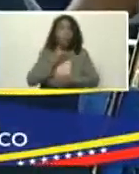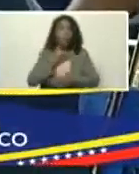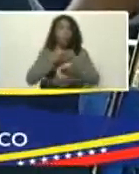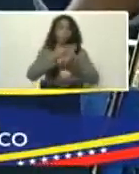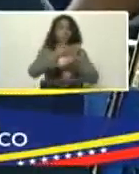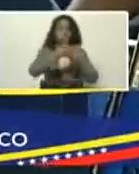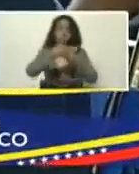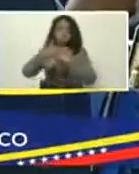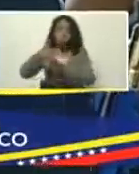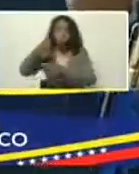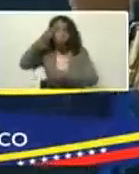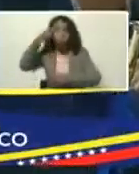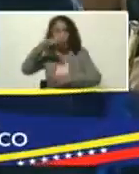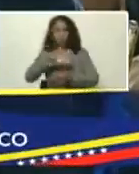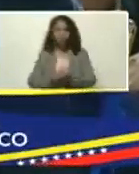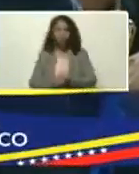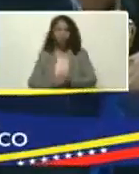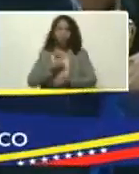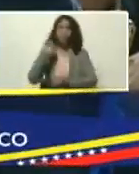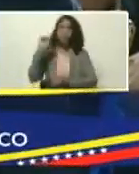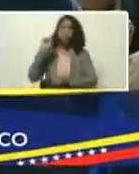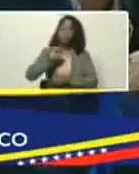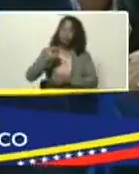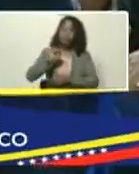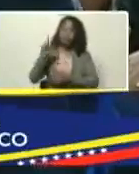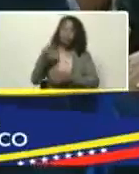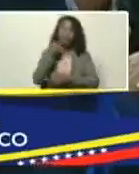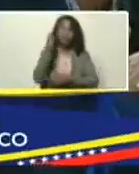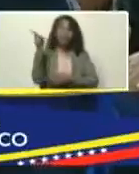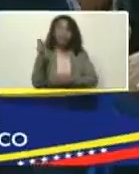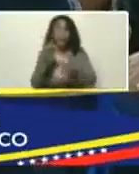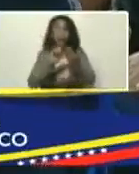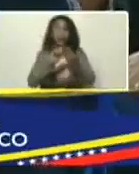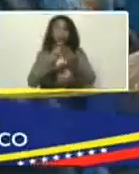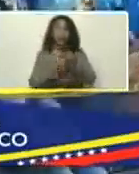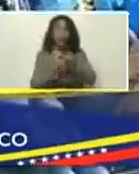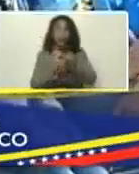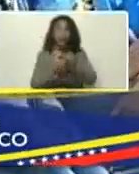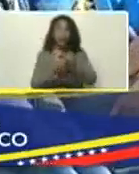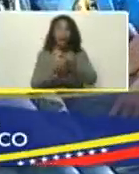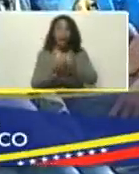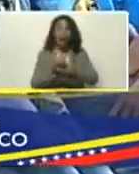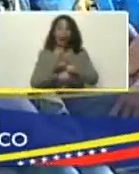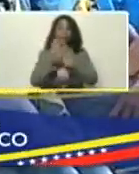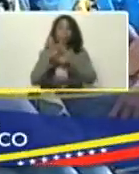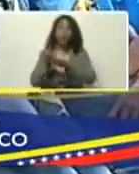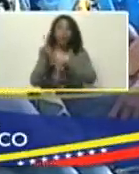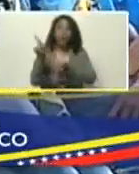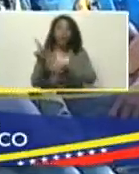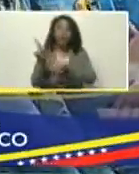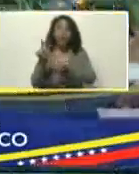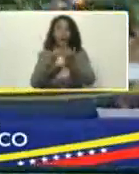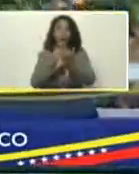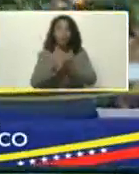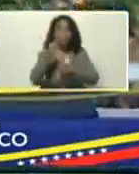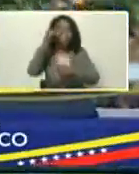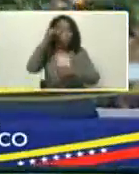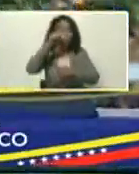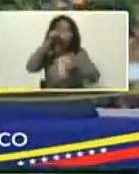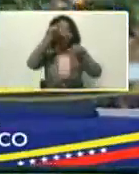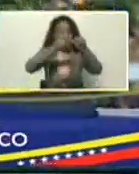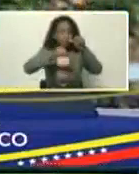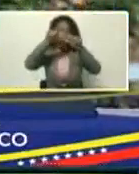con el pueblo. Correcto, quiere decir, que una revista, arbitrada, es una revista, supervisada,